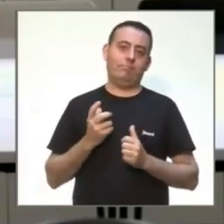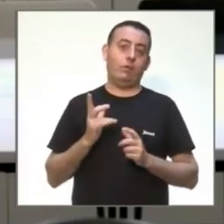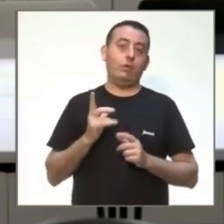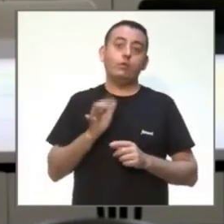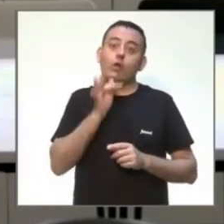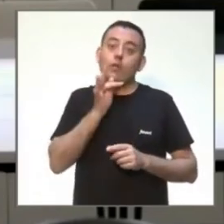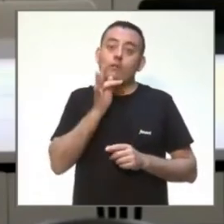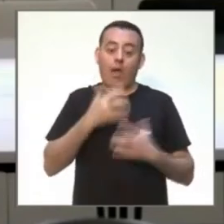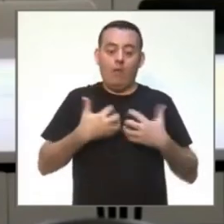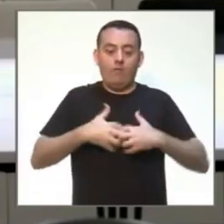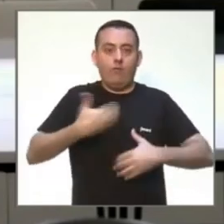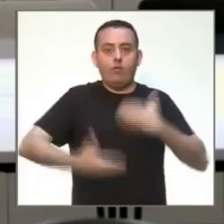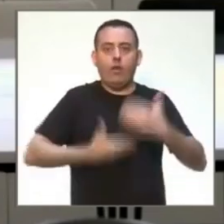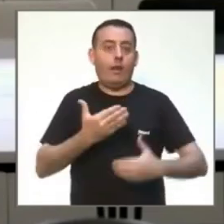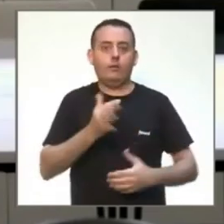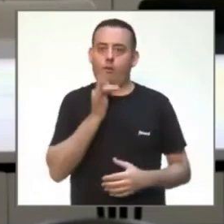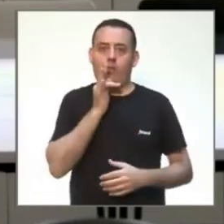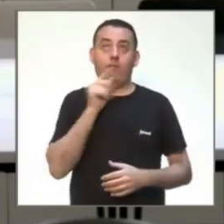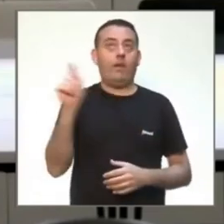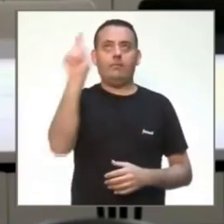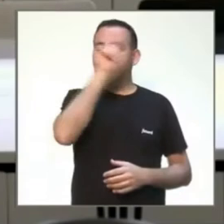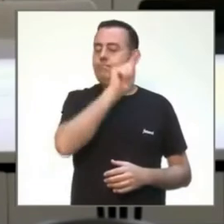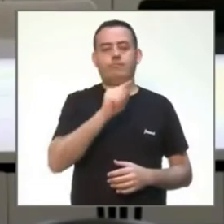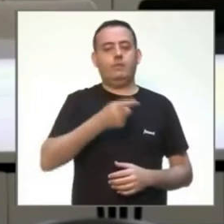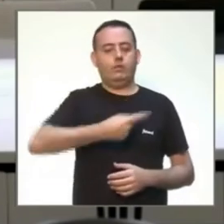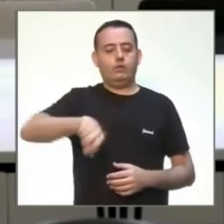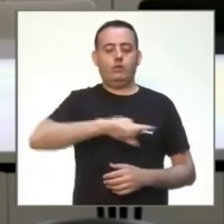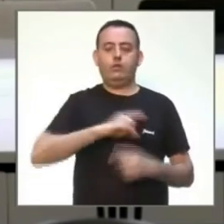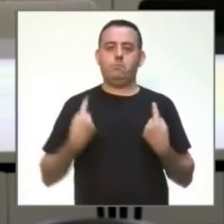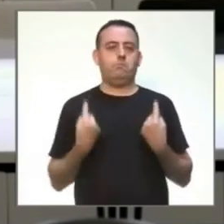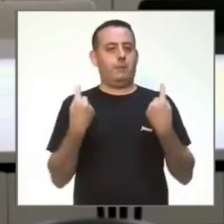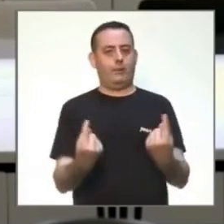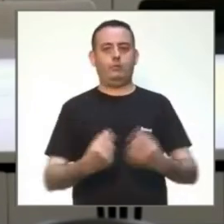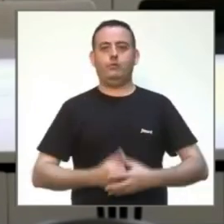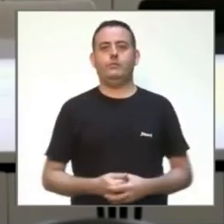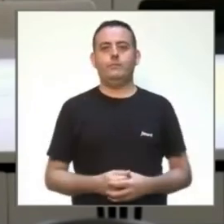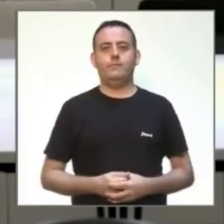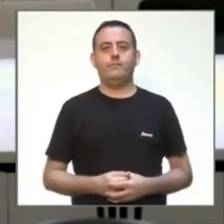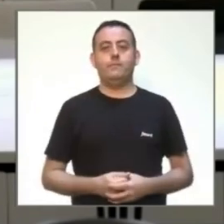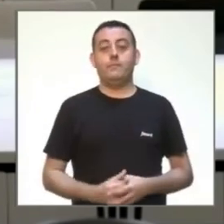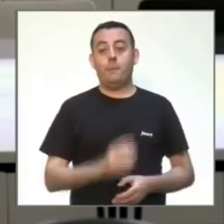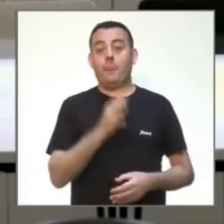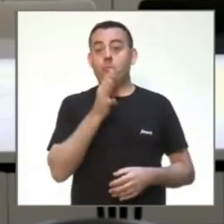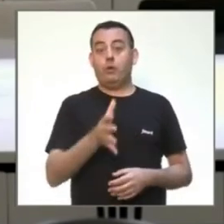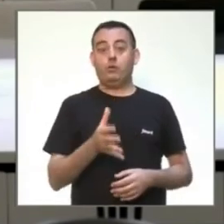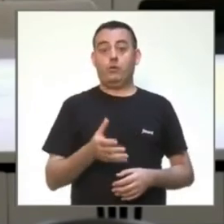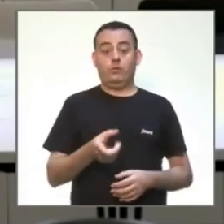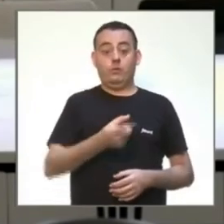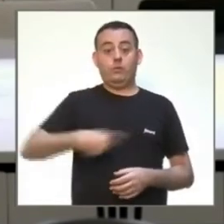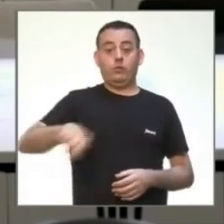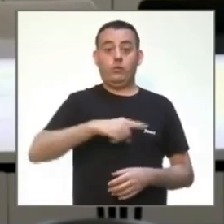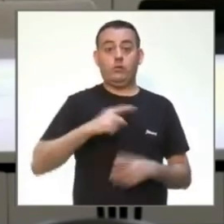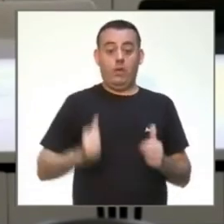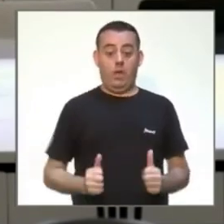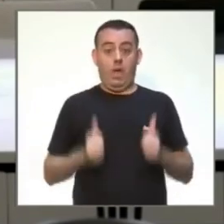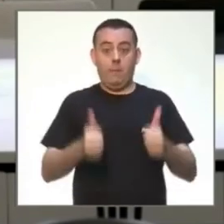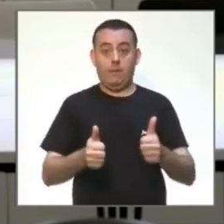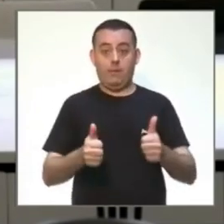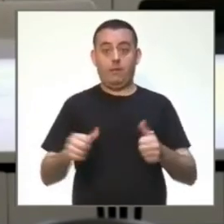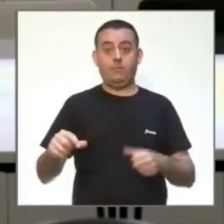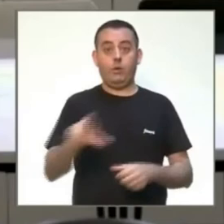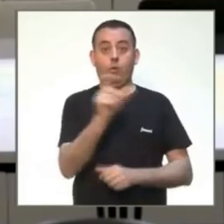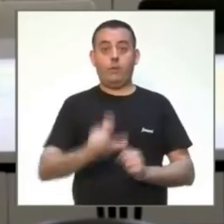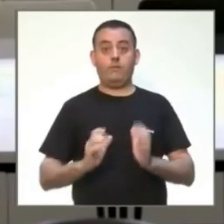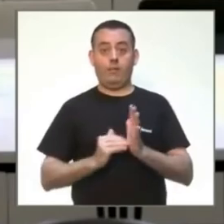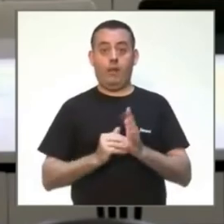estoy convencido de que se puede decir con toda justicia que esta implantación en la comunidad valenciana